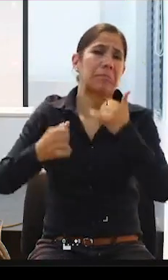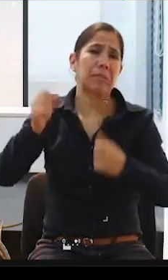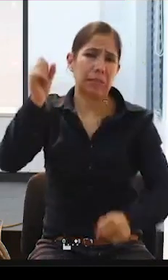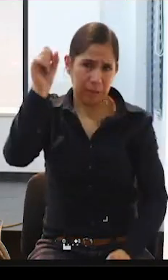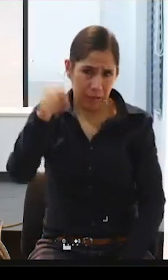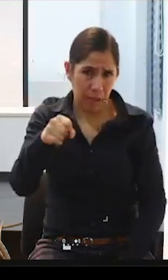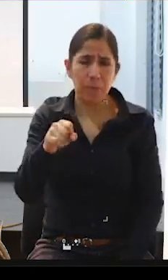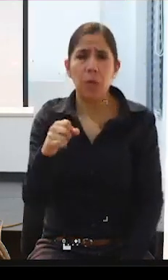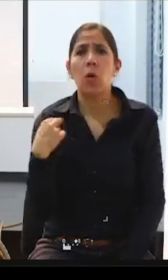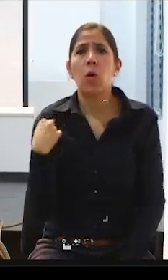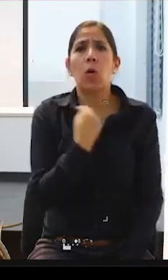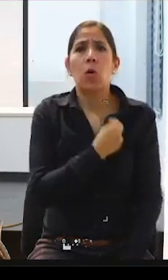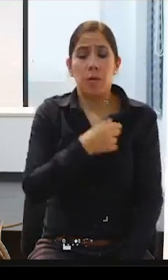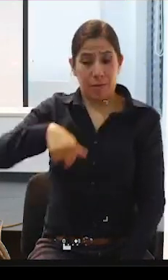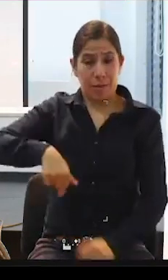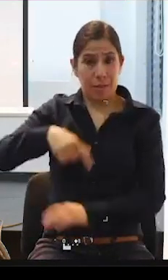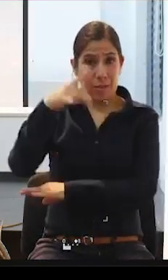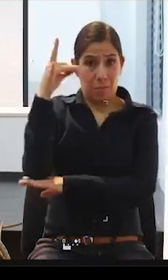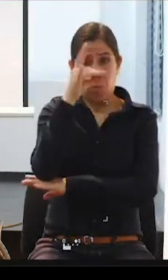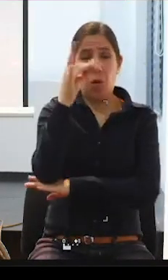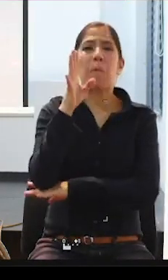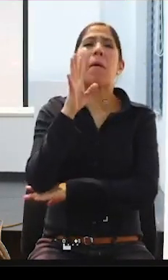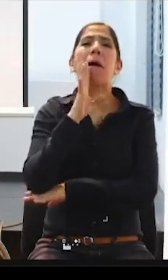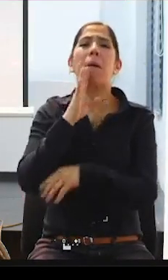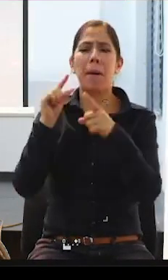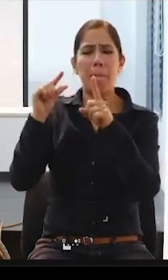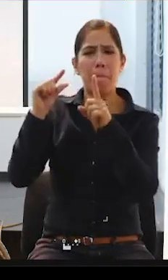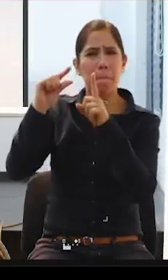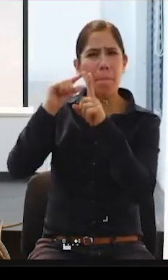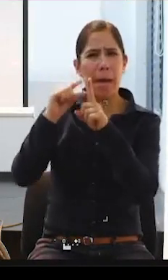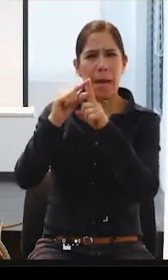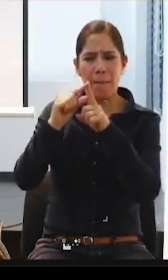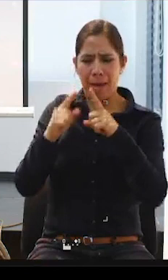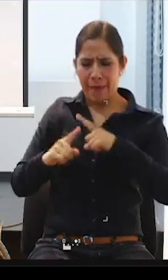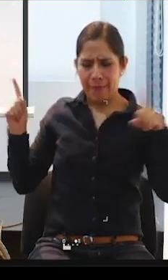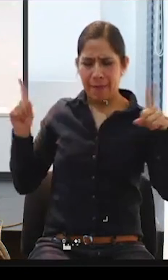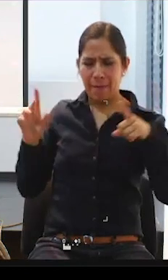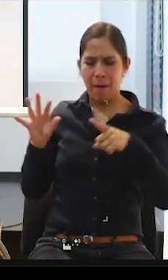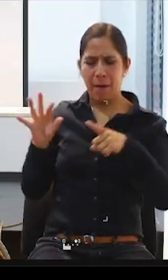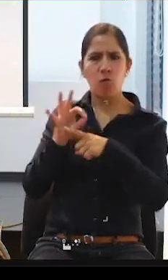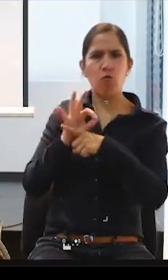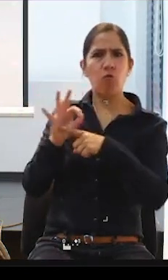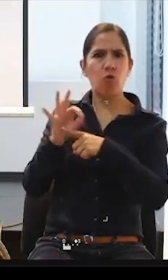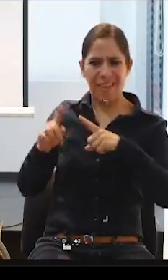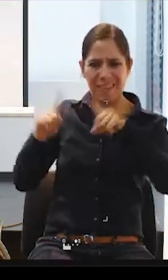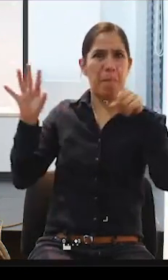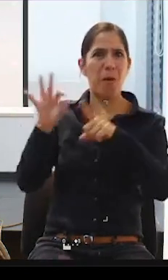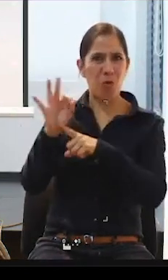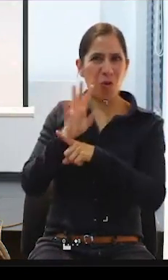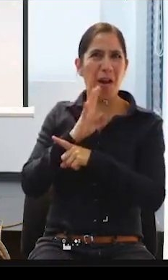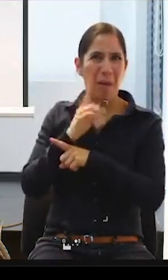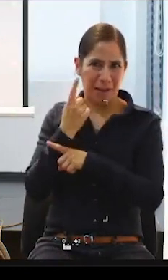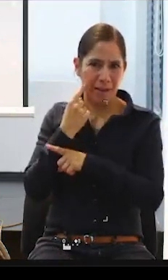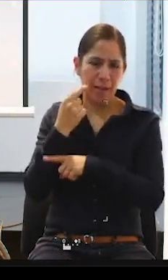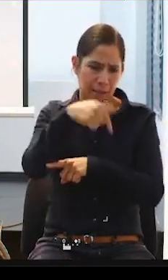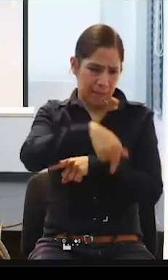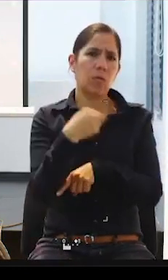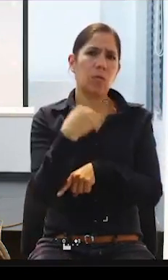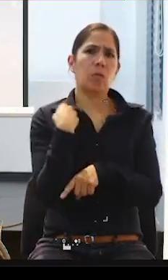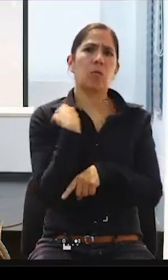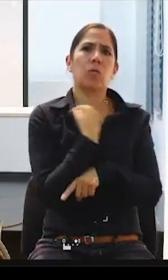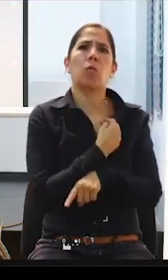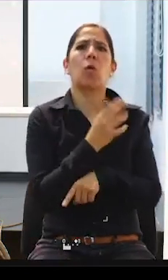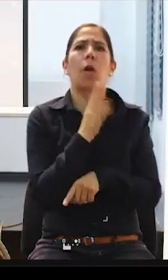escuchamos hablar del tema de la diversidad funcional que, bueno, en el conversatorio lo manejamos un poco como personas con discapacidad para